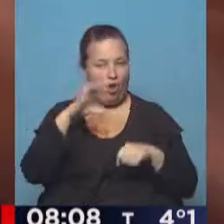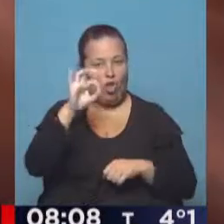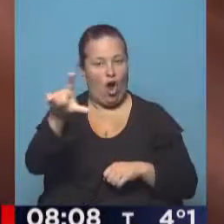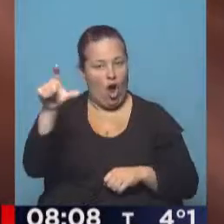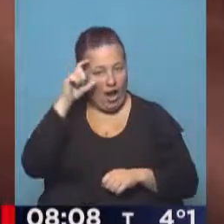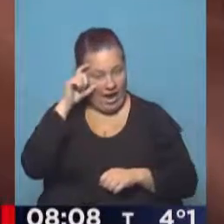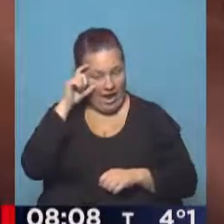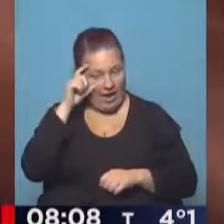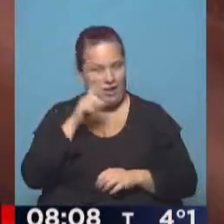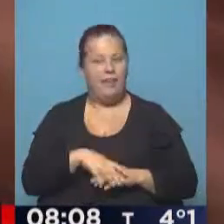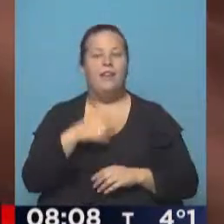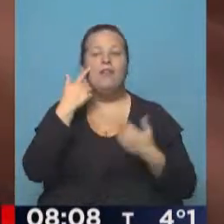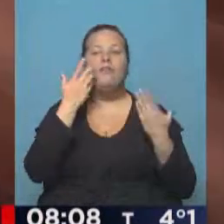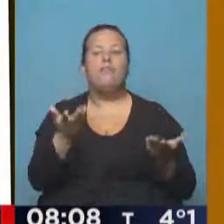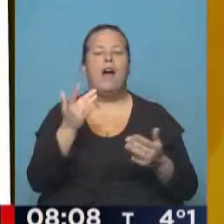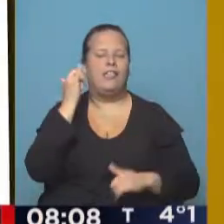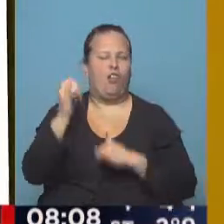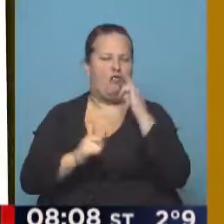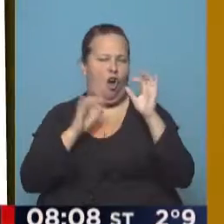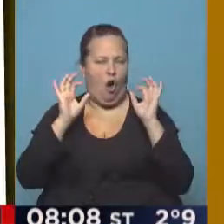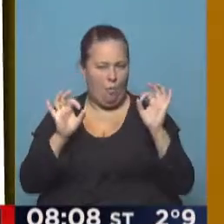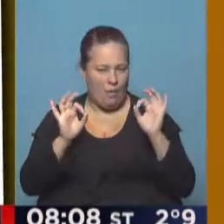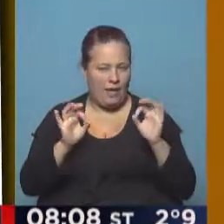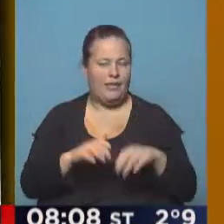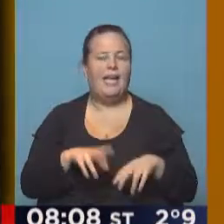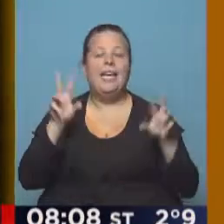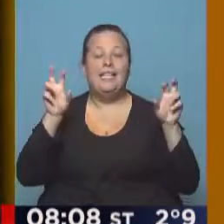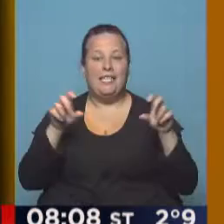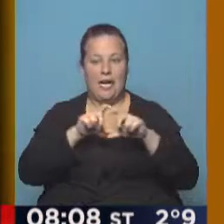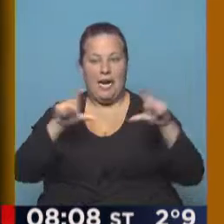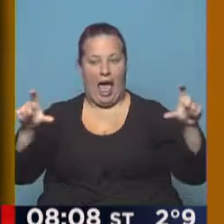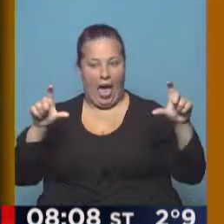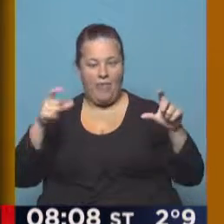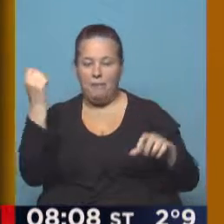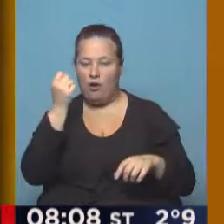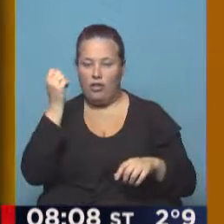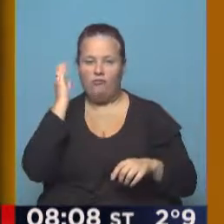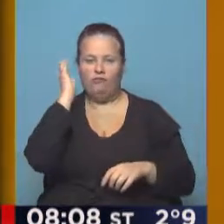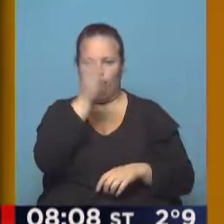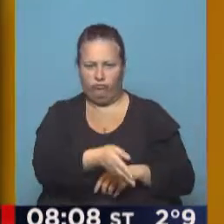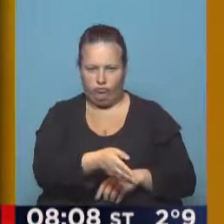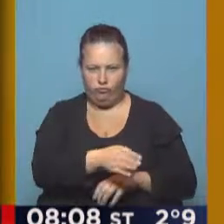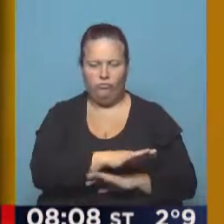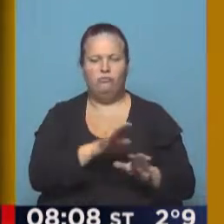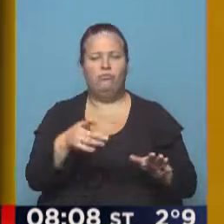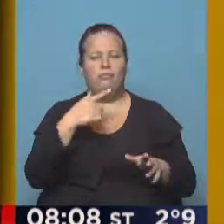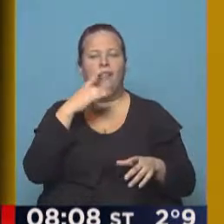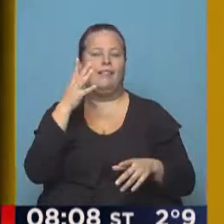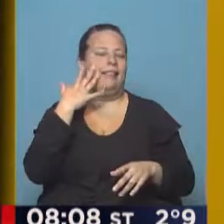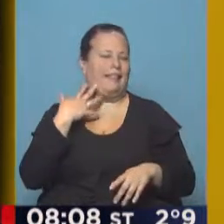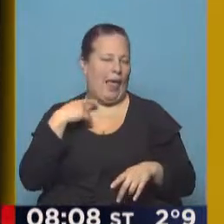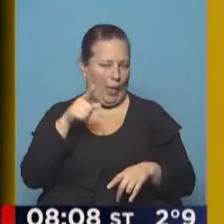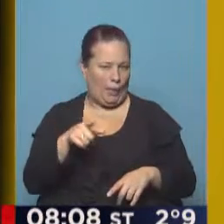olé. Y mostramos toda la información y el título más grande, el principal, fusiló, es de Tevez.